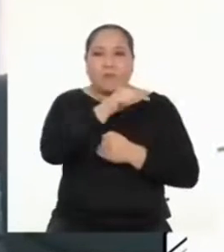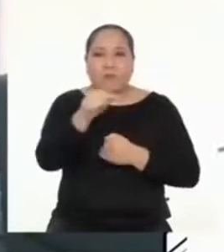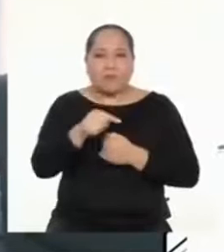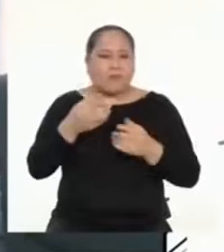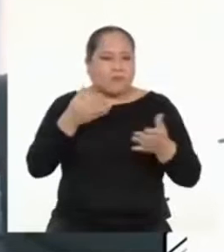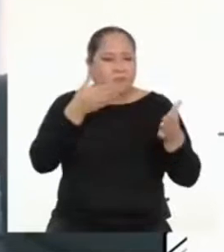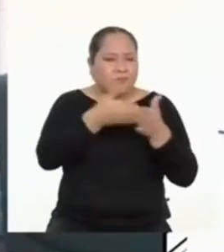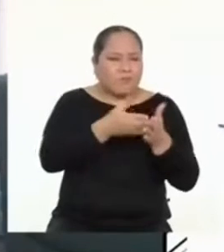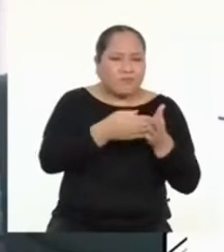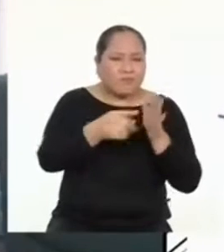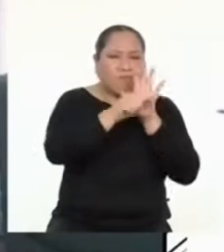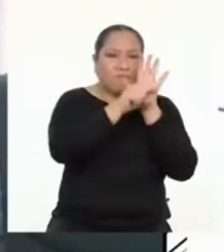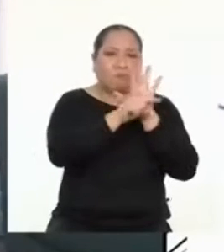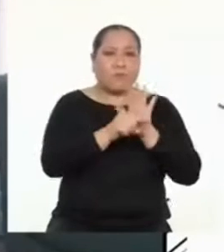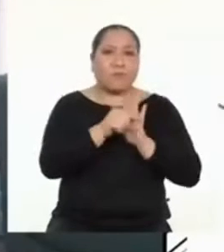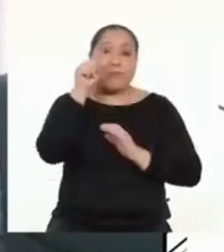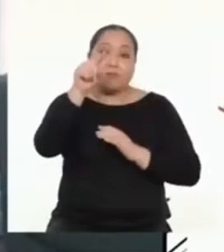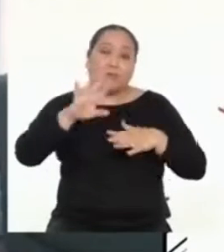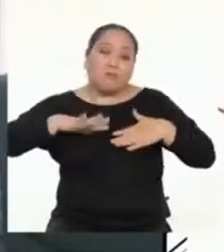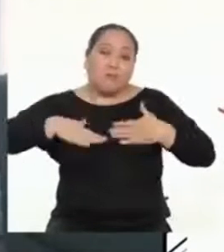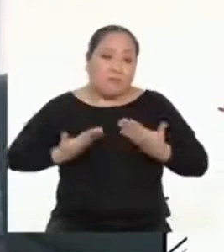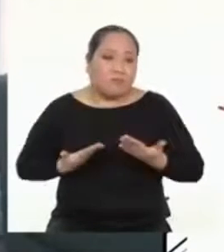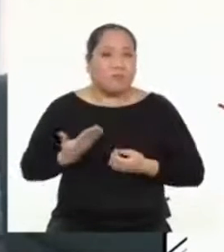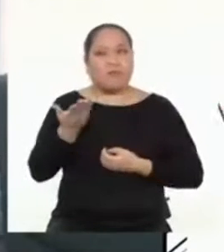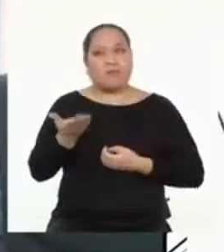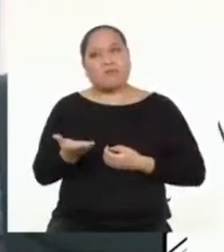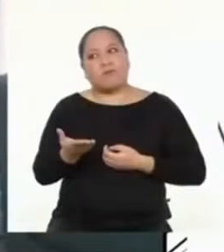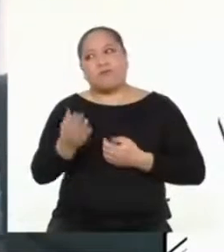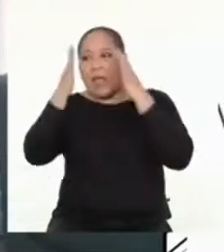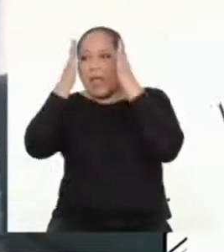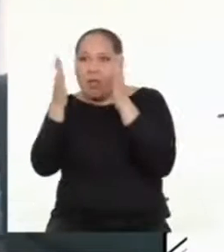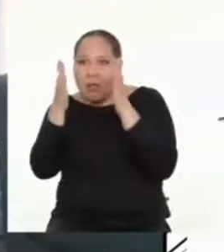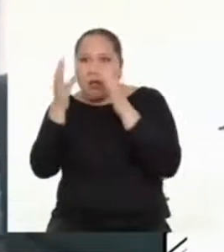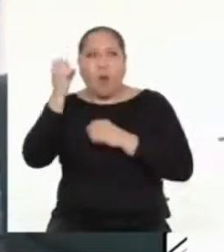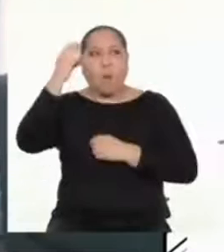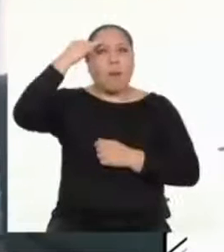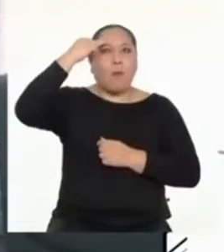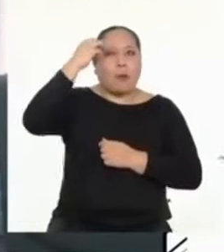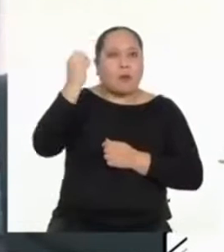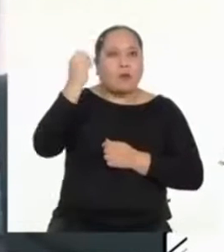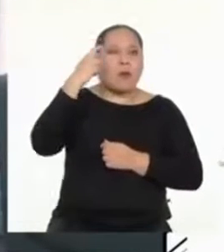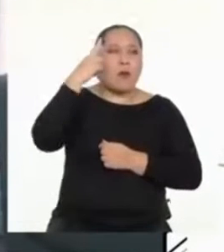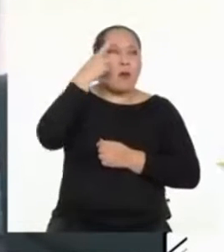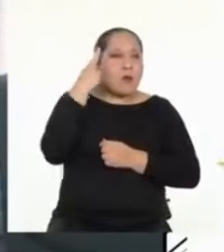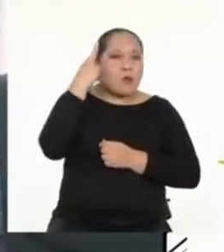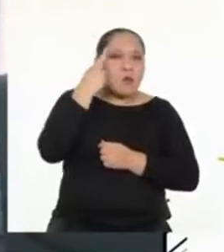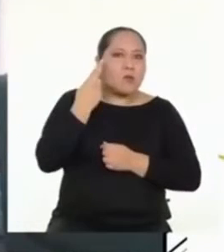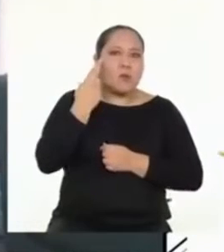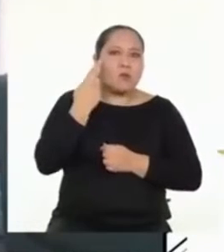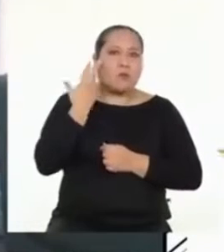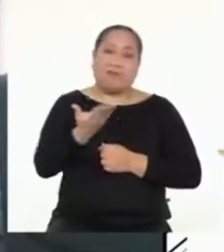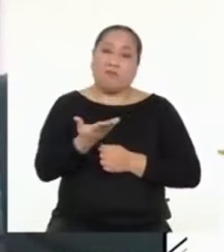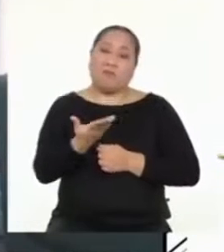impacta negativamente en que tú puedas desde atender, memorizar, razonar